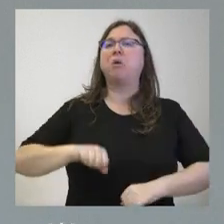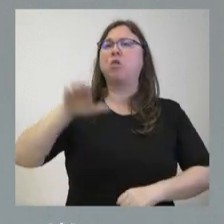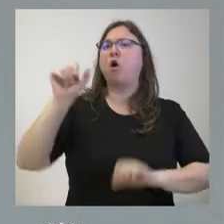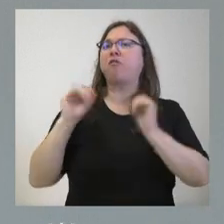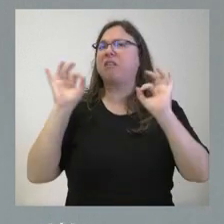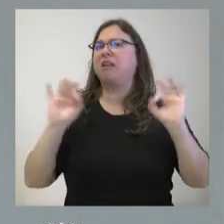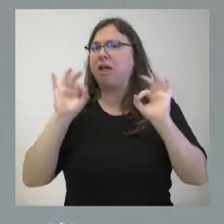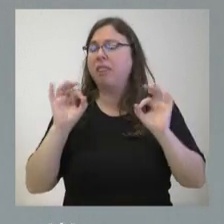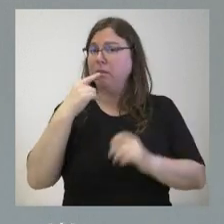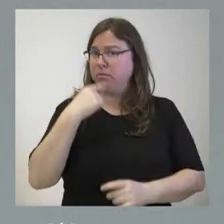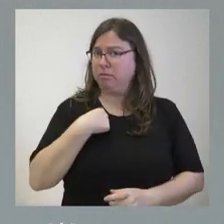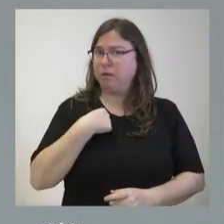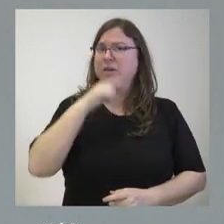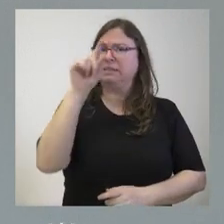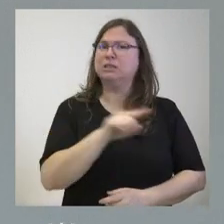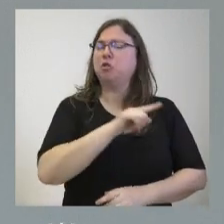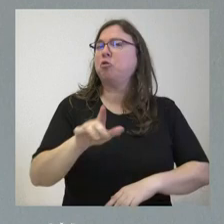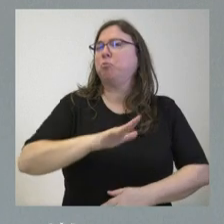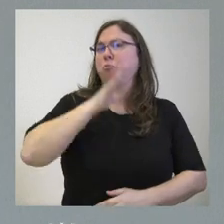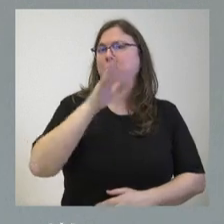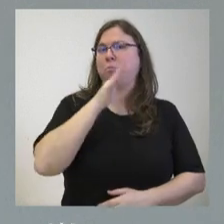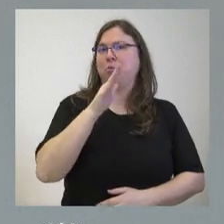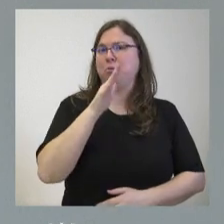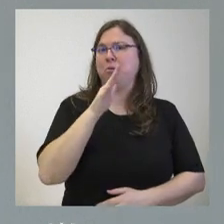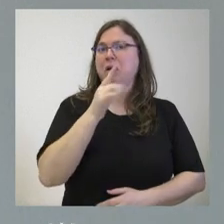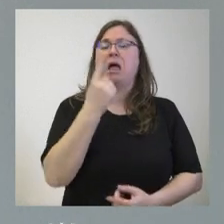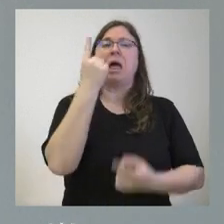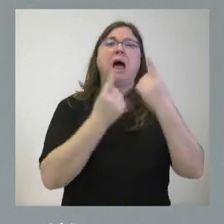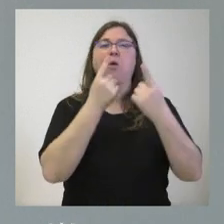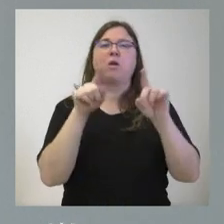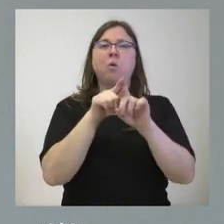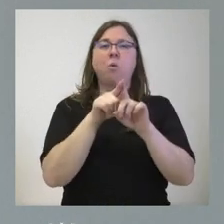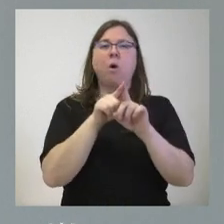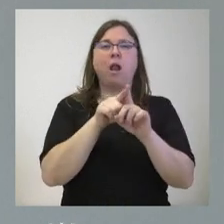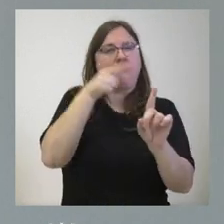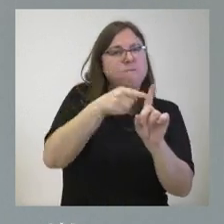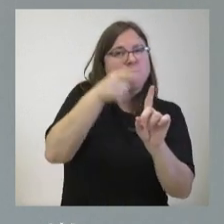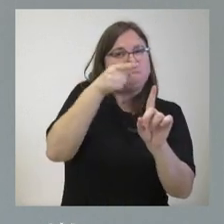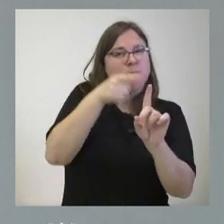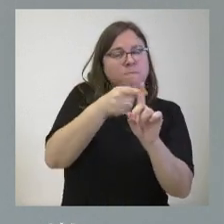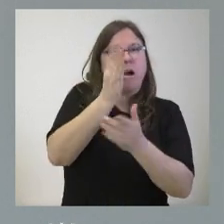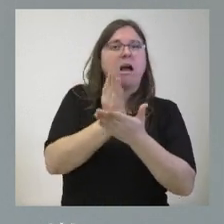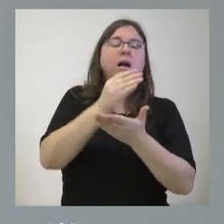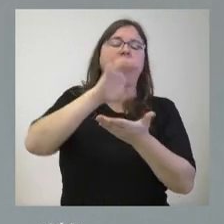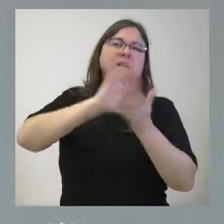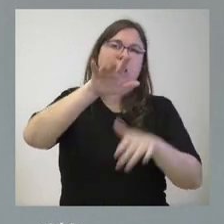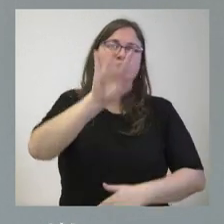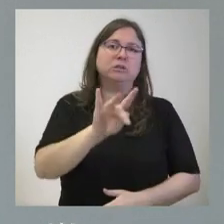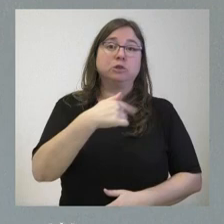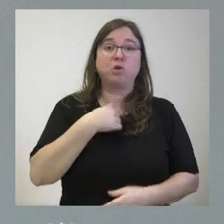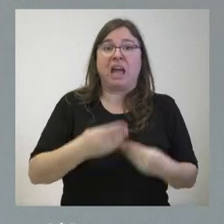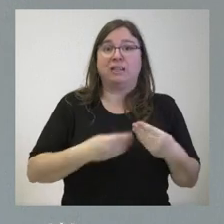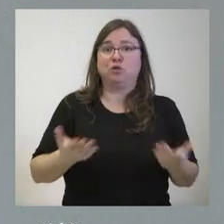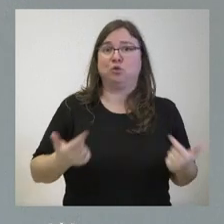y que nos aclare cuál es el motivo por el que persigue con esa insistencia a Castilla y León, qué le hemos hecho